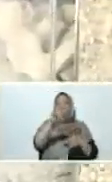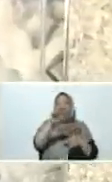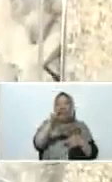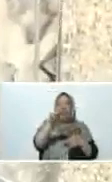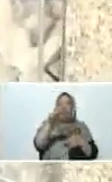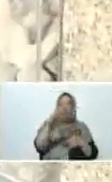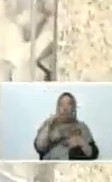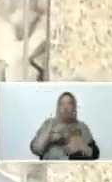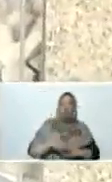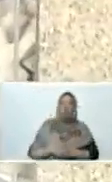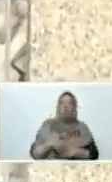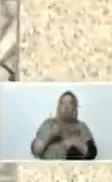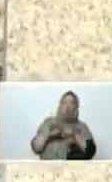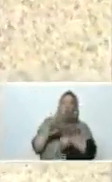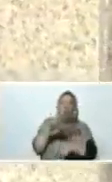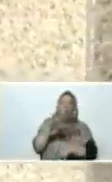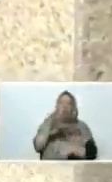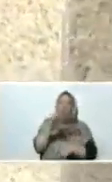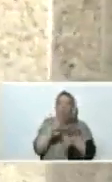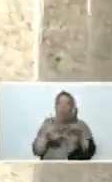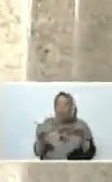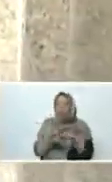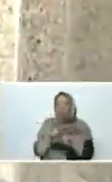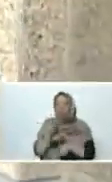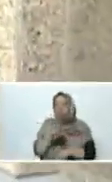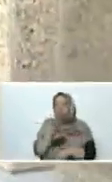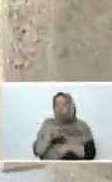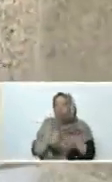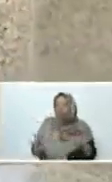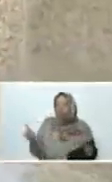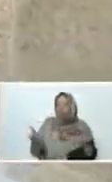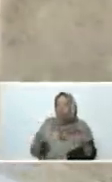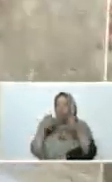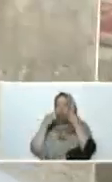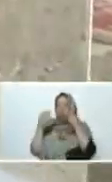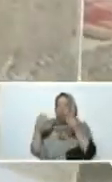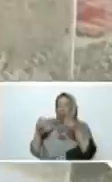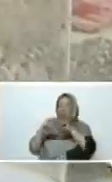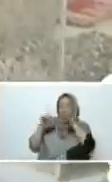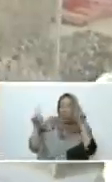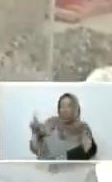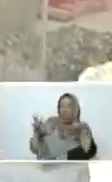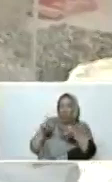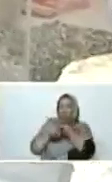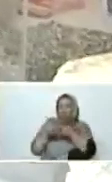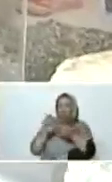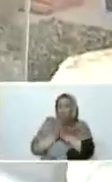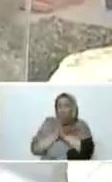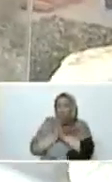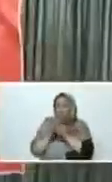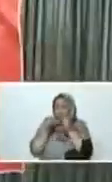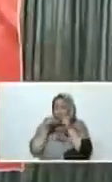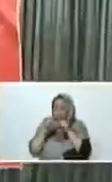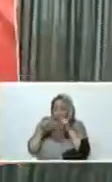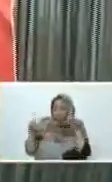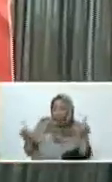ibas a decir, Pedro? Presidente, permíteme mostrarle aquí adelante. Ya va, pero es yo quería mostrar algo que descubrí aquí, Silita. Vente, mira.